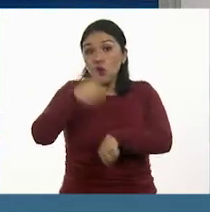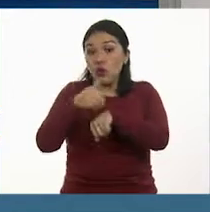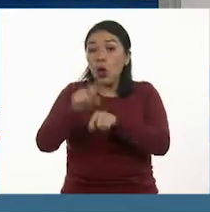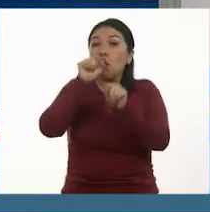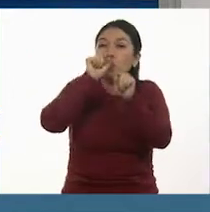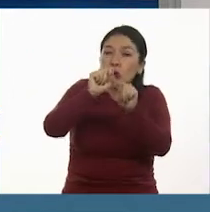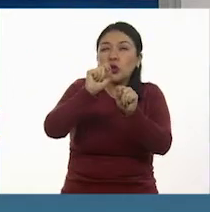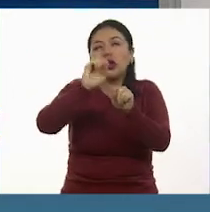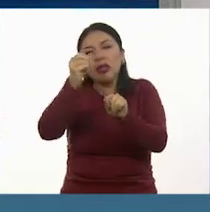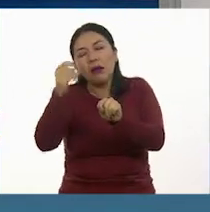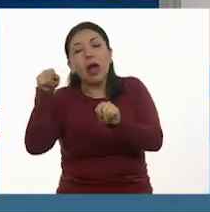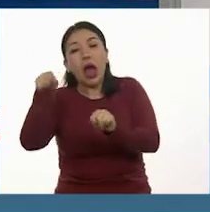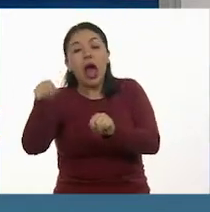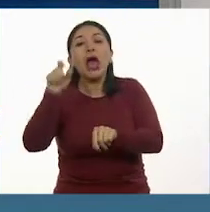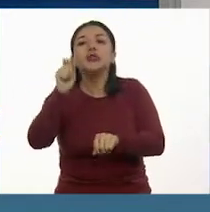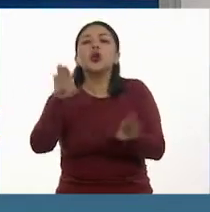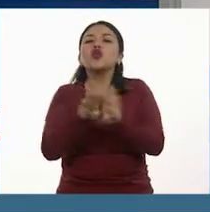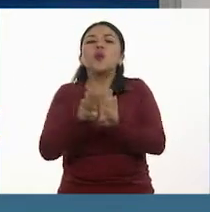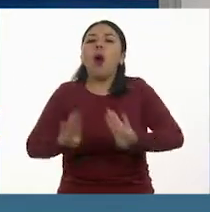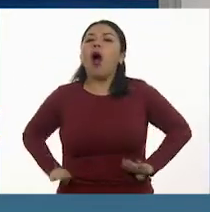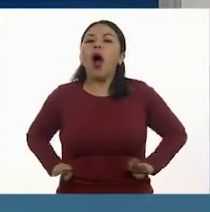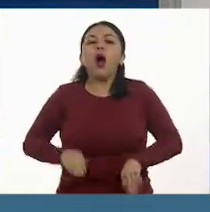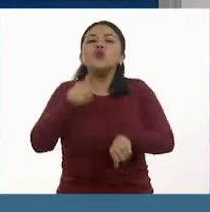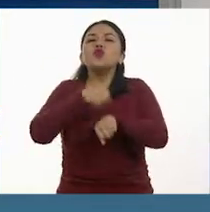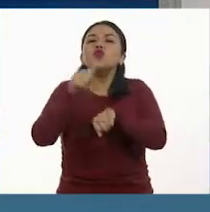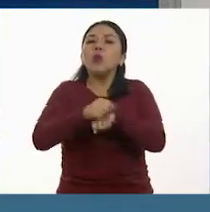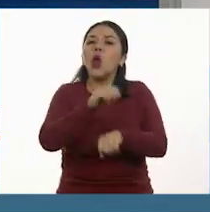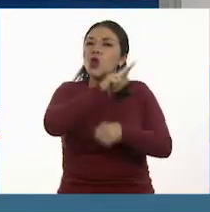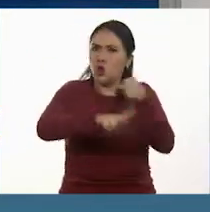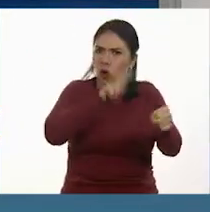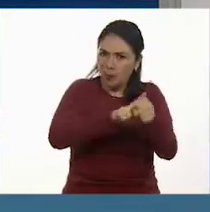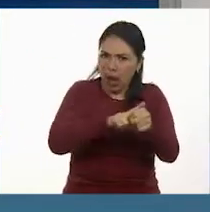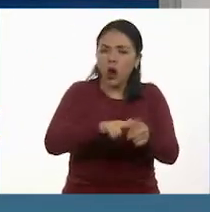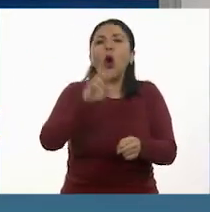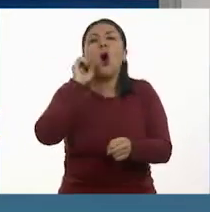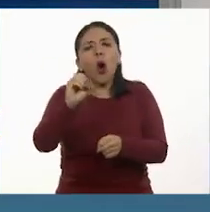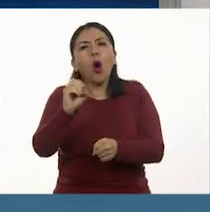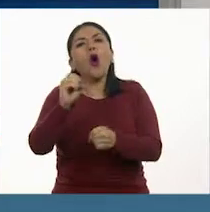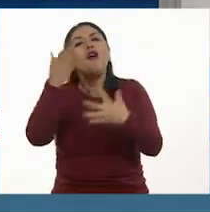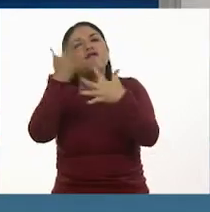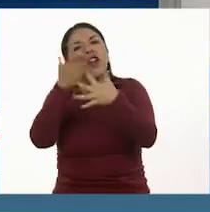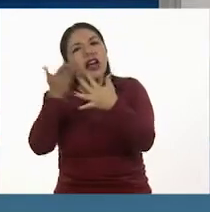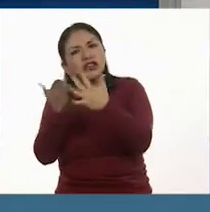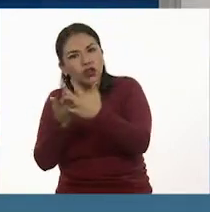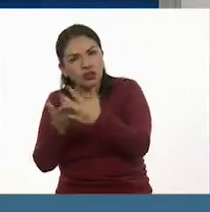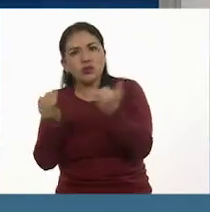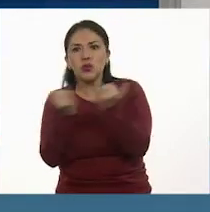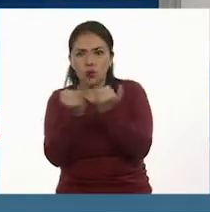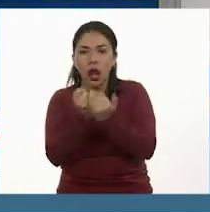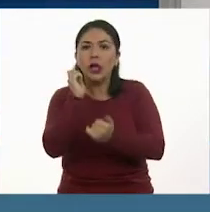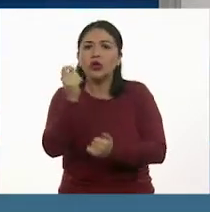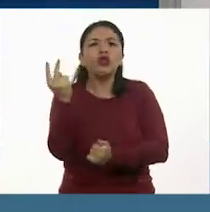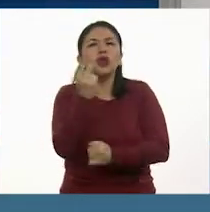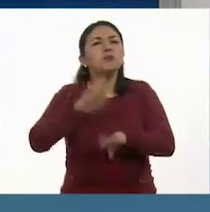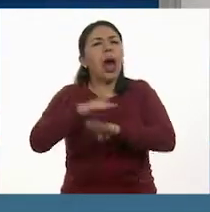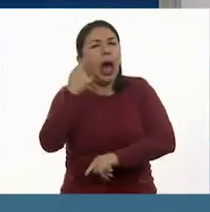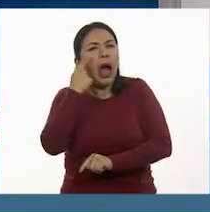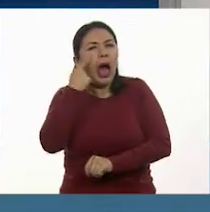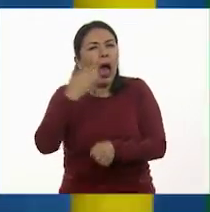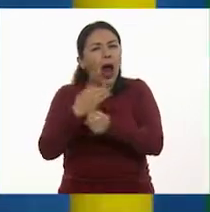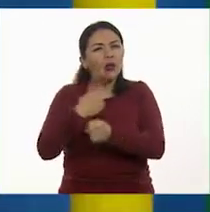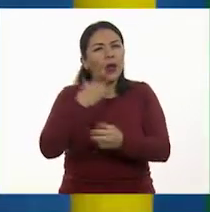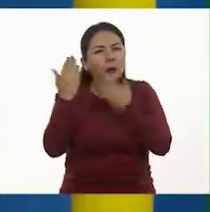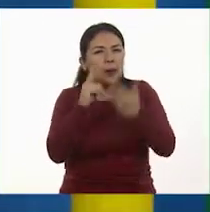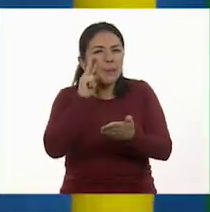son una forma de escribir los números naturales y las fracciones. Son los dos principales tipos de números que hemos estado estudiando hasta ahora.